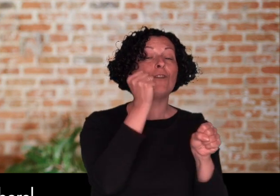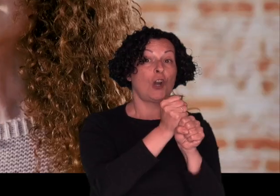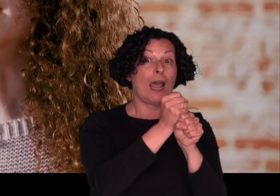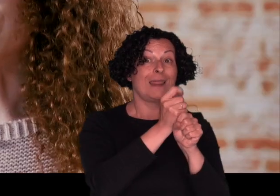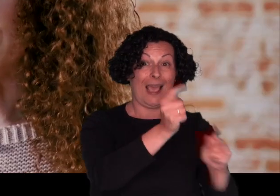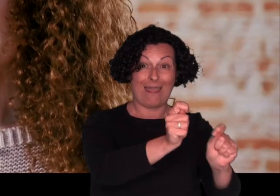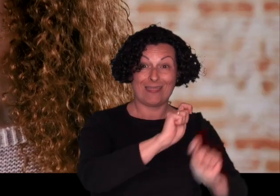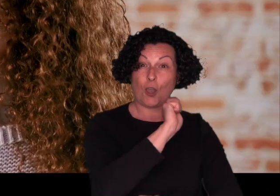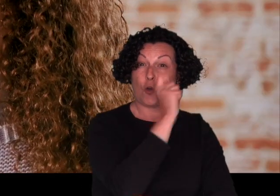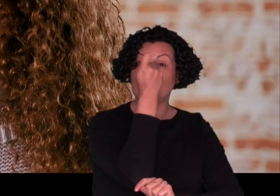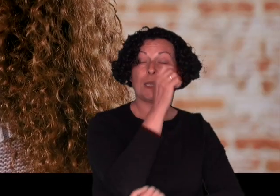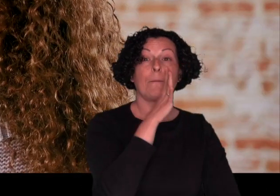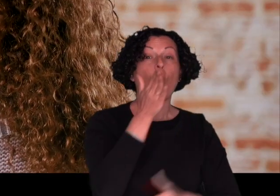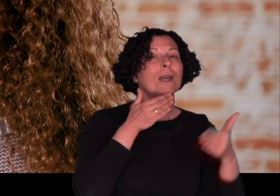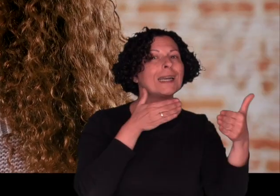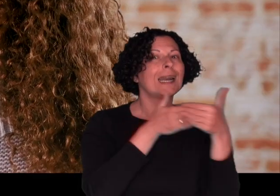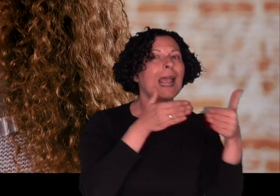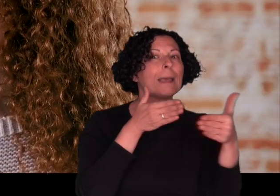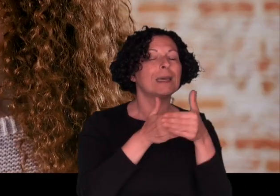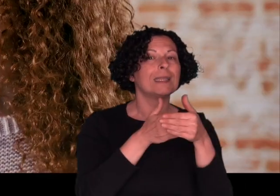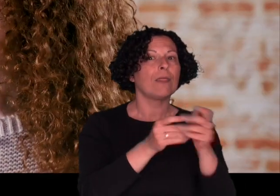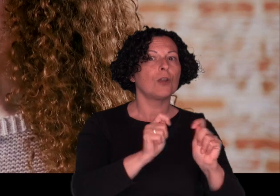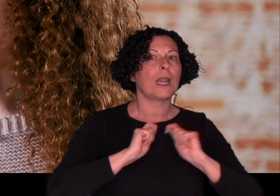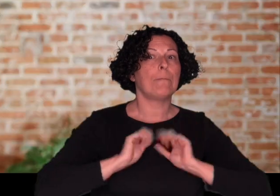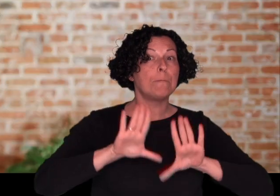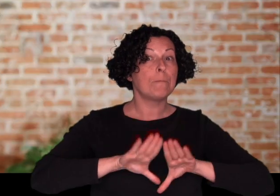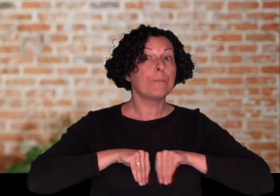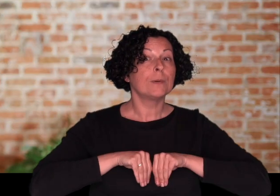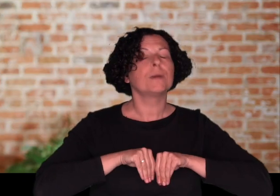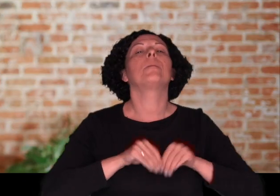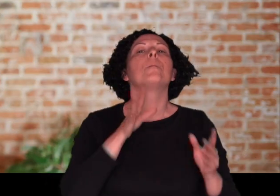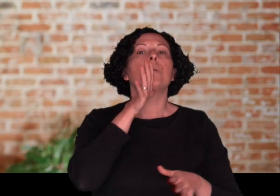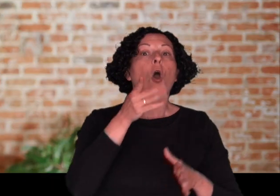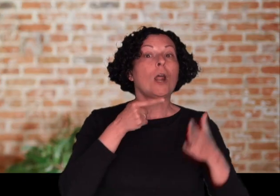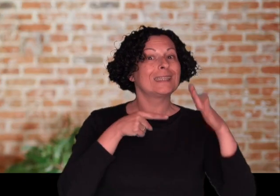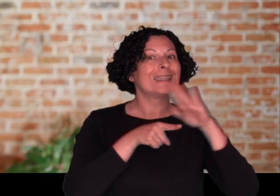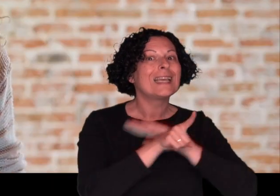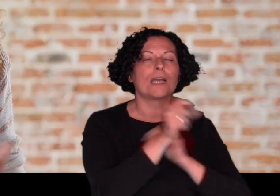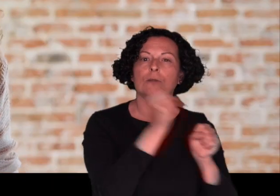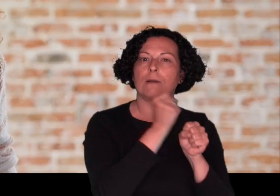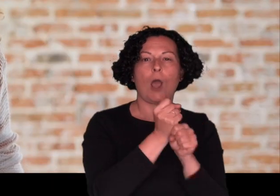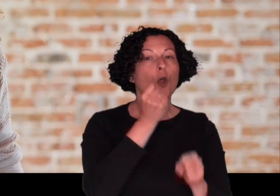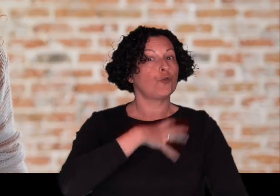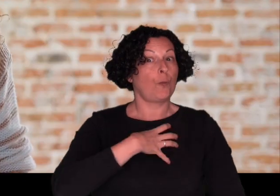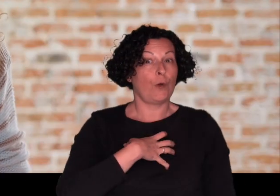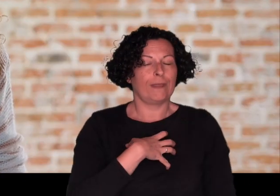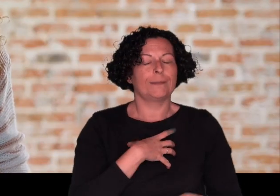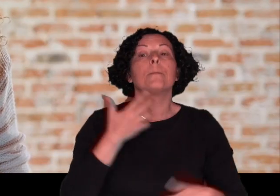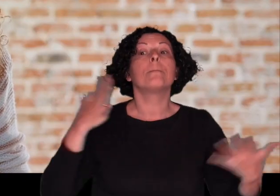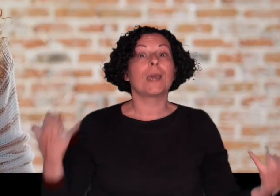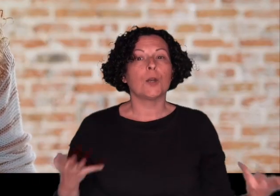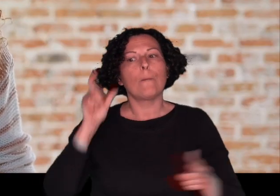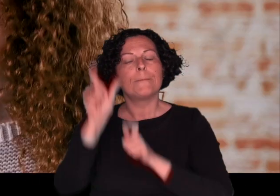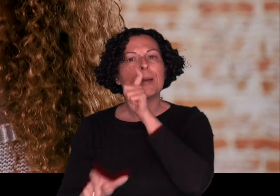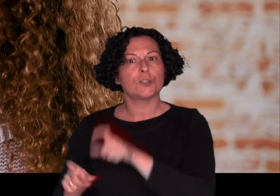laboral. Se concede tras valorar las dificultades sobrevenidas que tiene una persona para desarrollar su trabajo. Sin embargo, cualquier